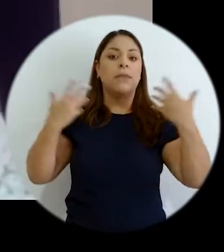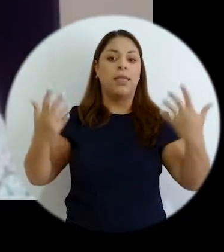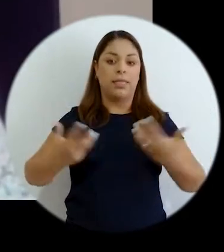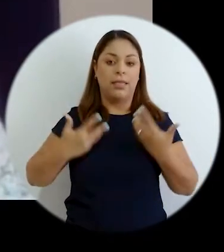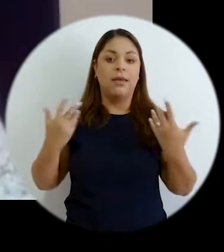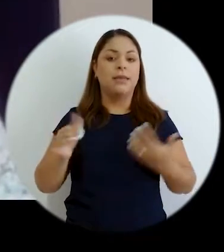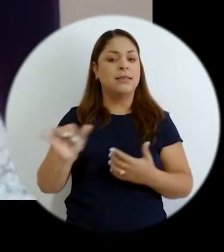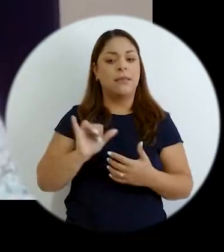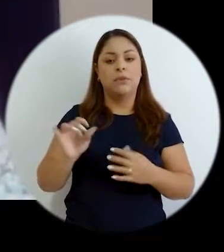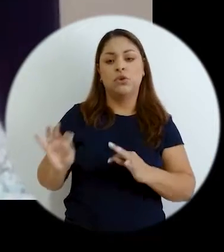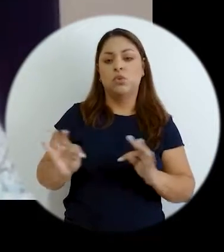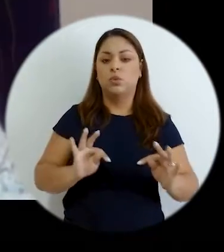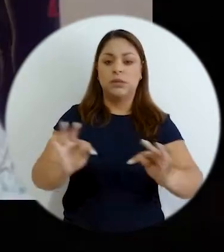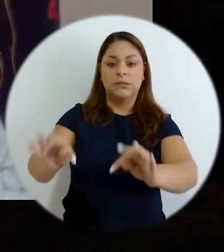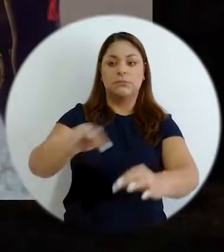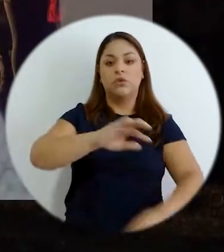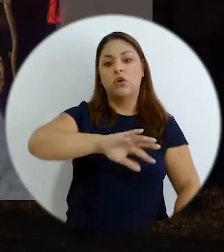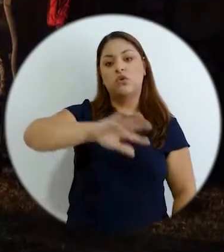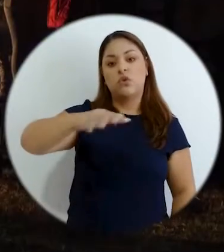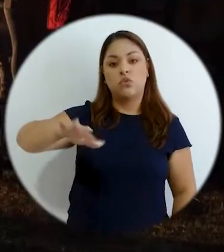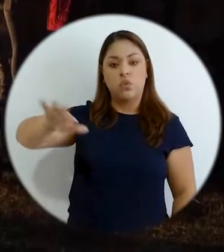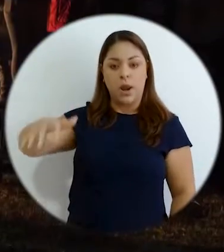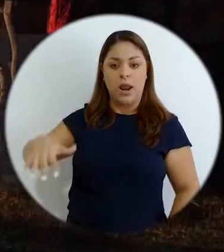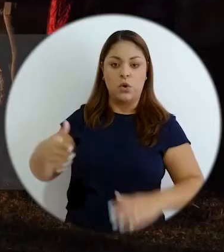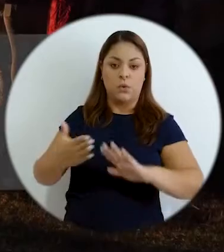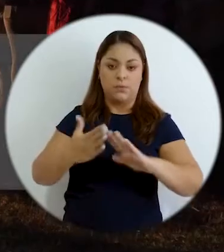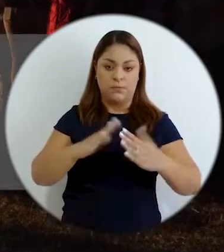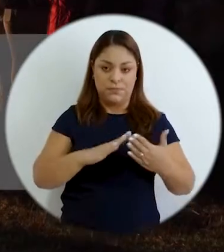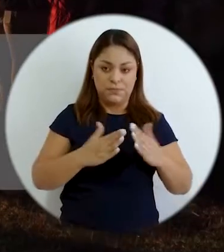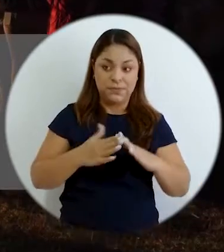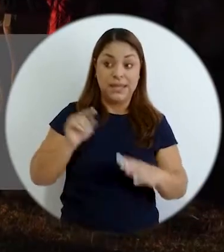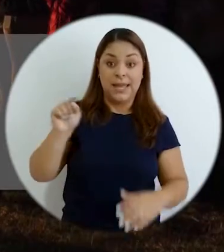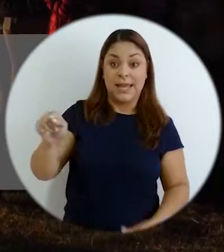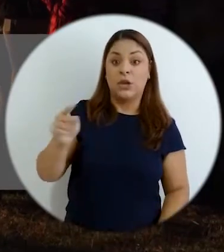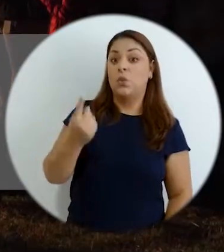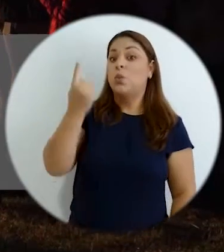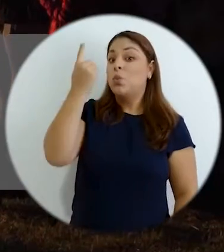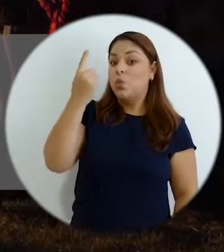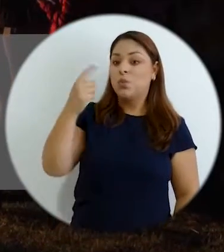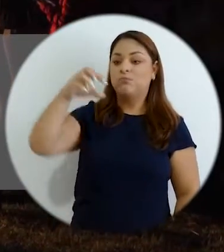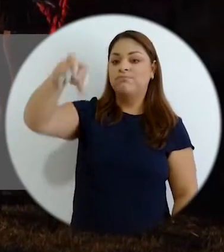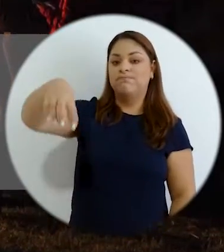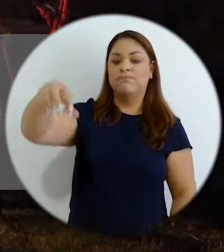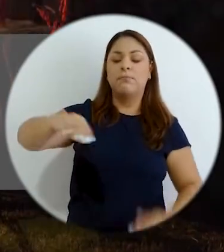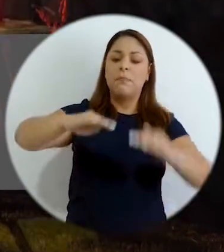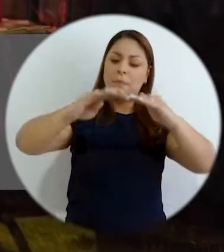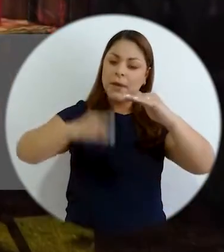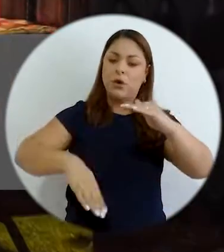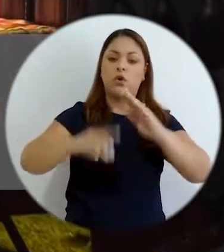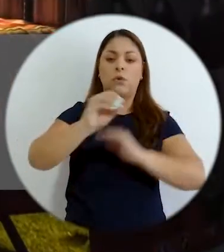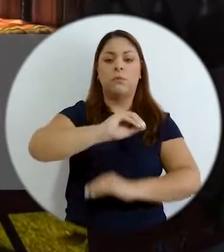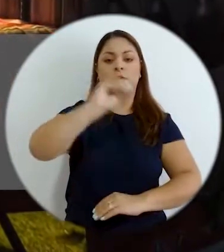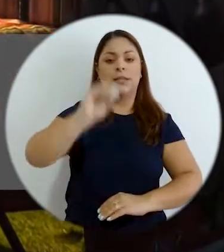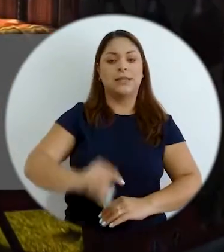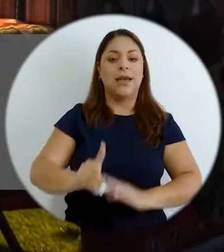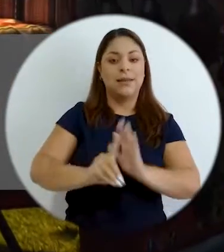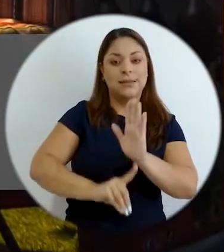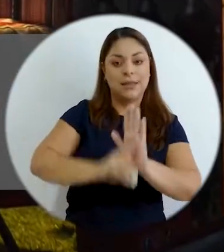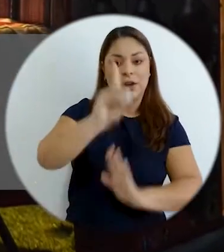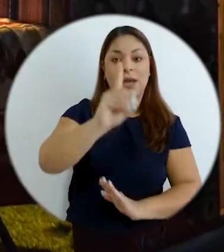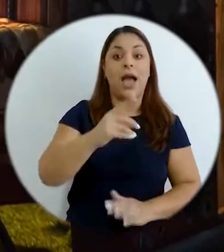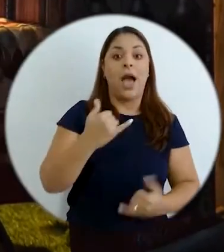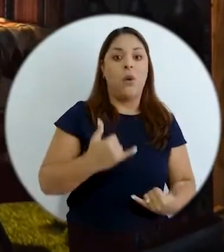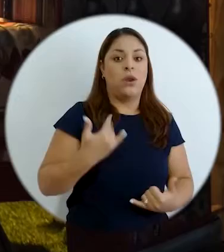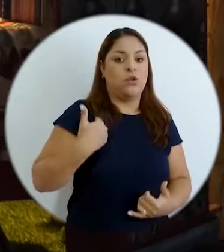ambiente y a toda la parte de turismo rural comunitario es uno de los distritos con menor índice de desarrollo